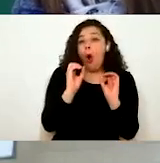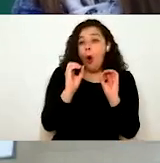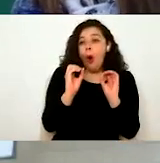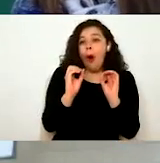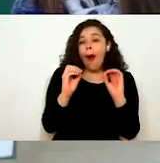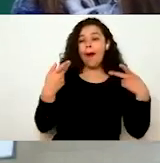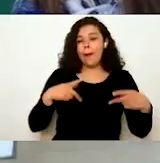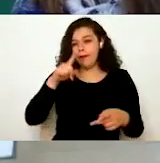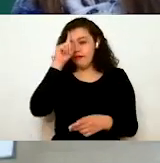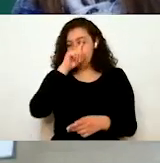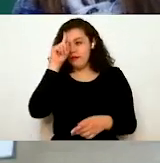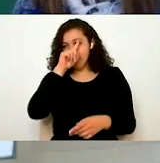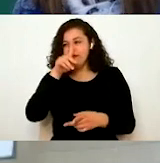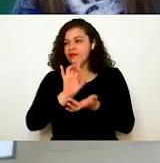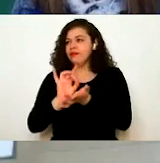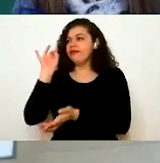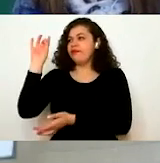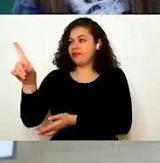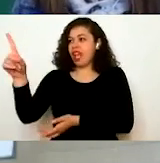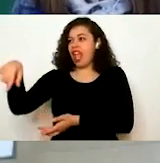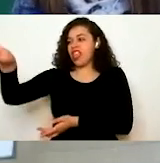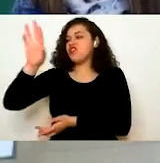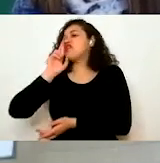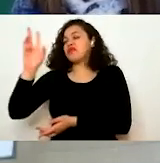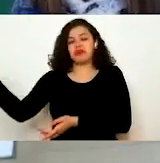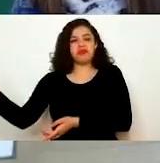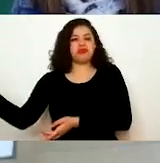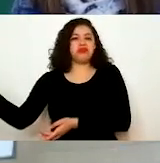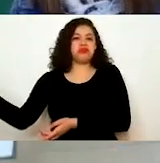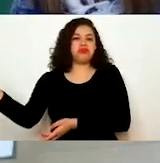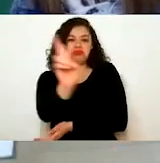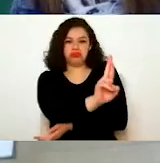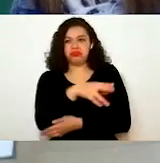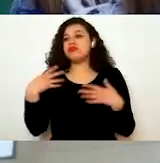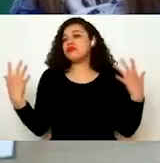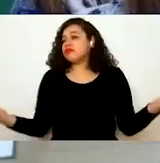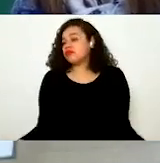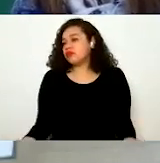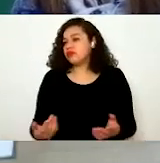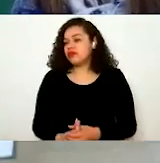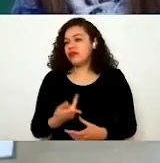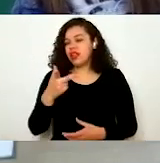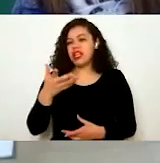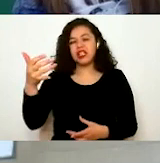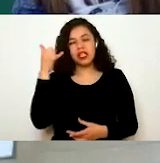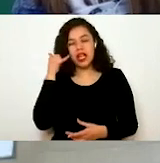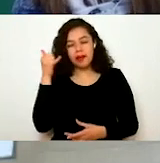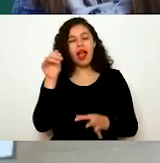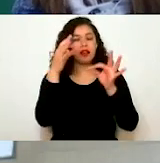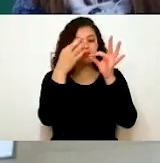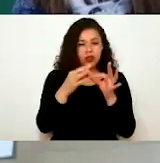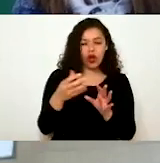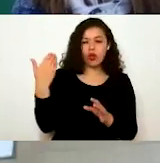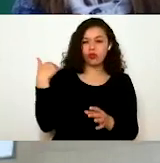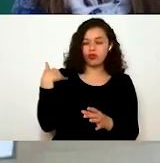asesores a las que se les asignó su caso. Nosotros llevamos un control muy puntual de todas aquellas llamadas o solicitudes que